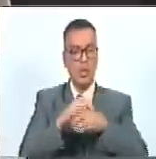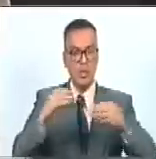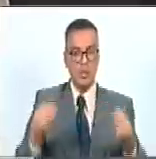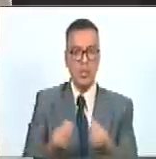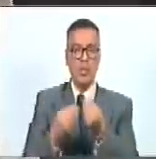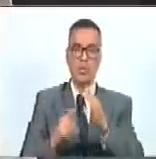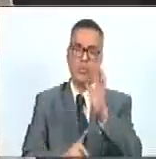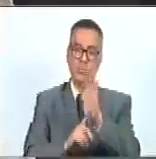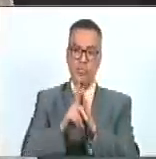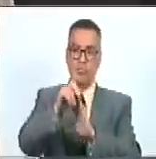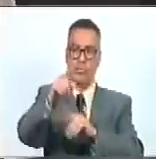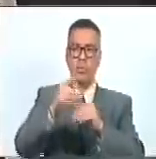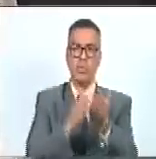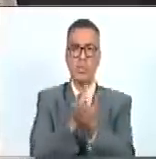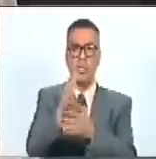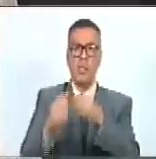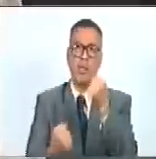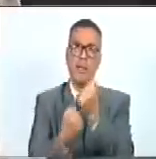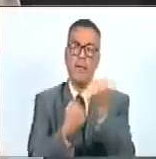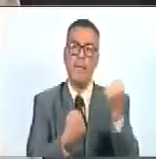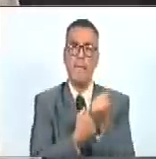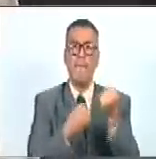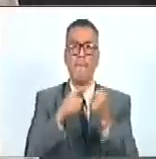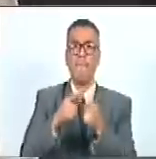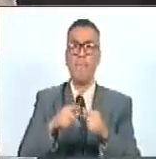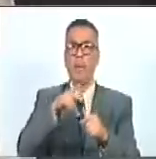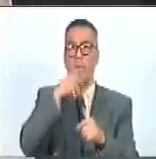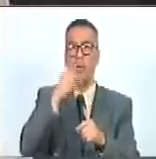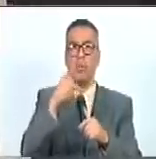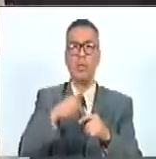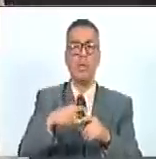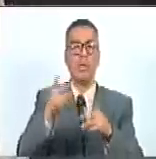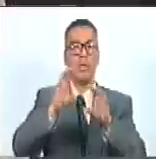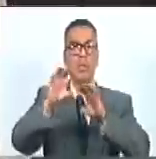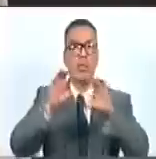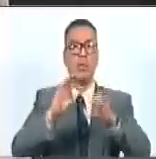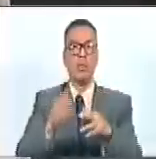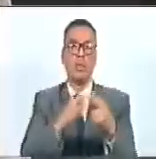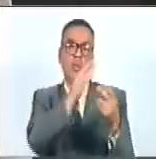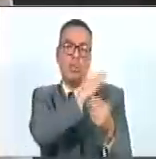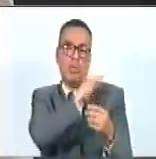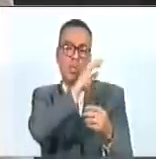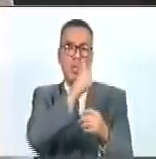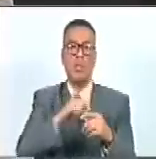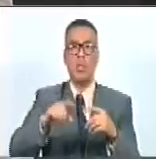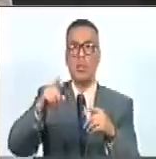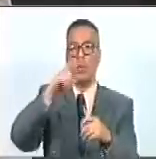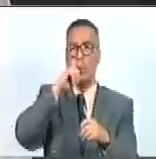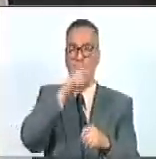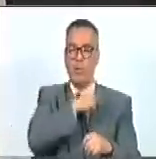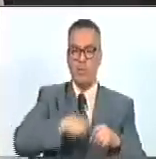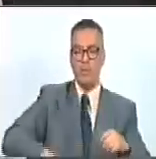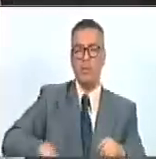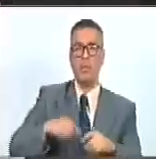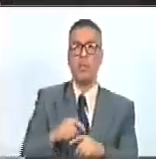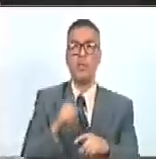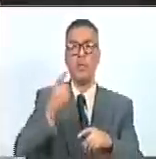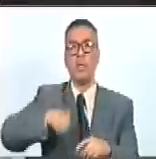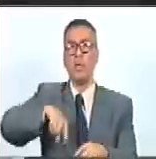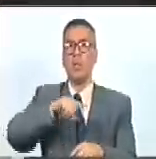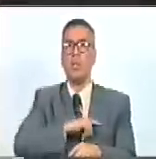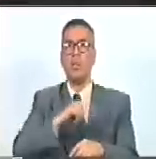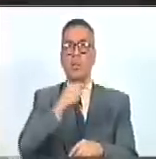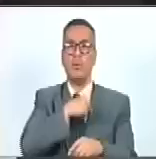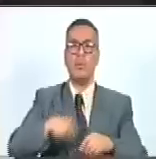incrementen y seguir apoyando la política exterior de nuestro jefe de Estado Nicolás Maduro Moros. En este sentido,